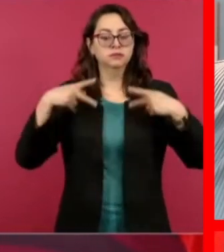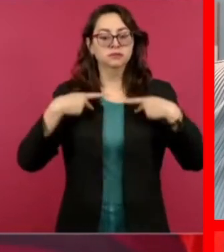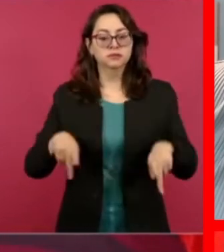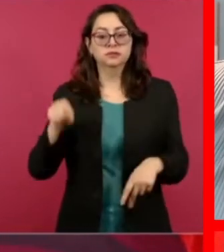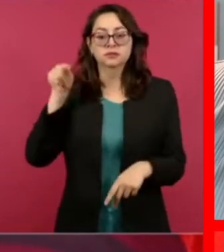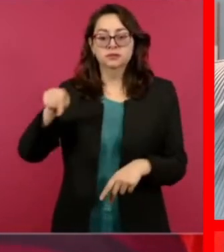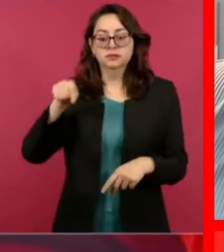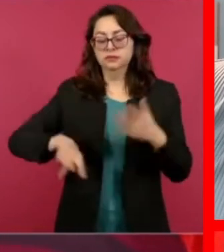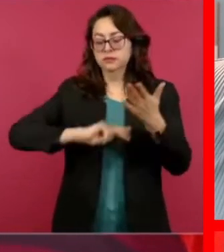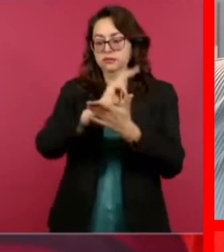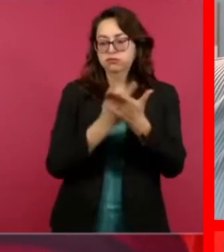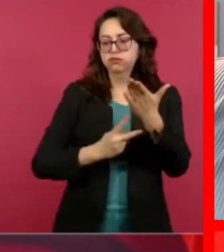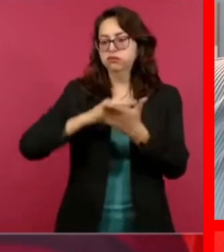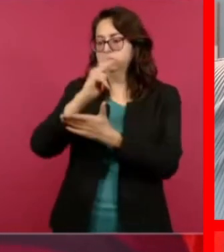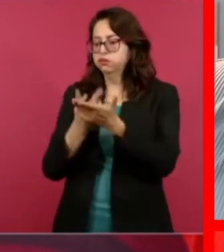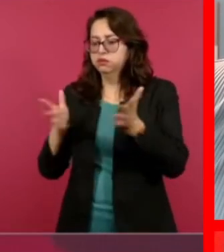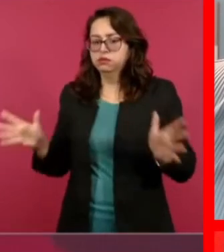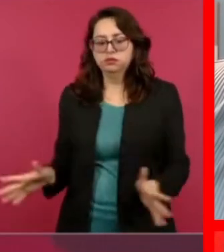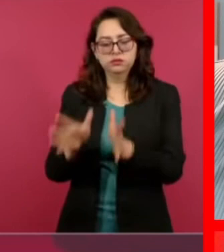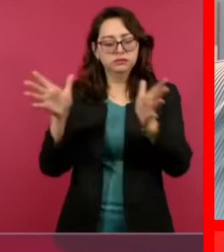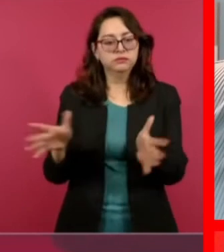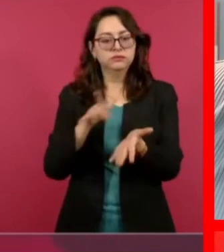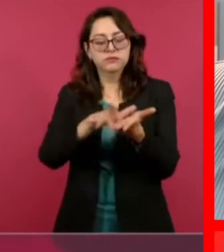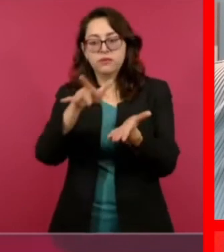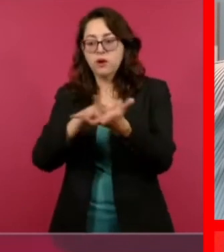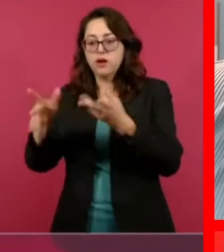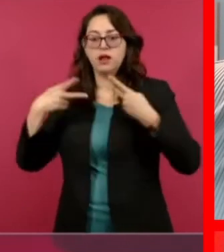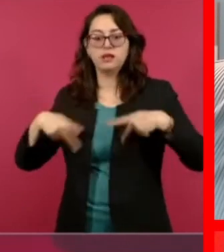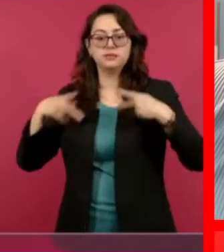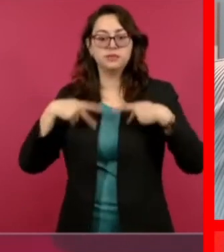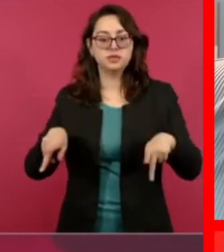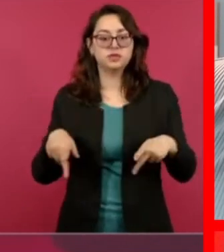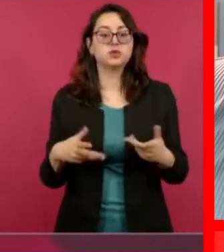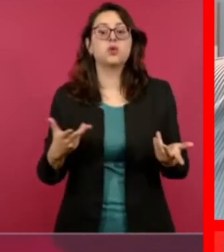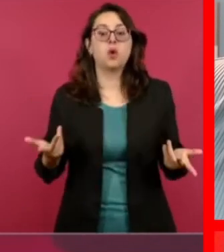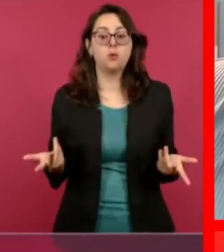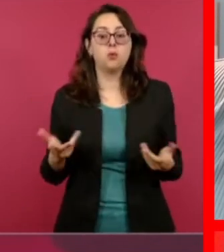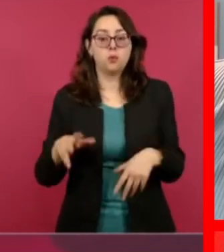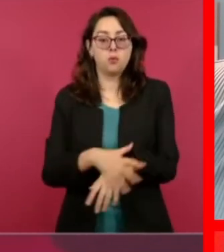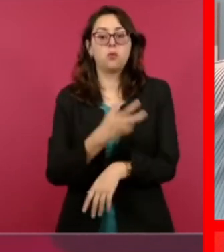los programas de bienestar. Por eso, les envío